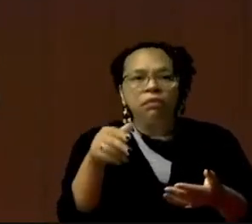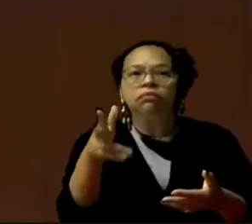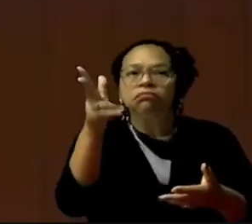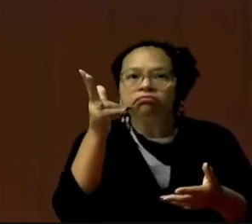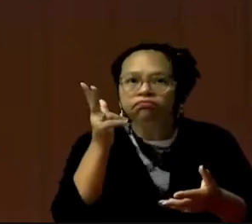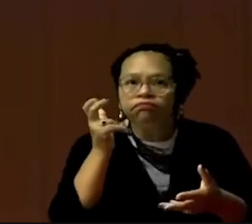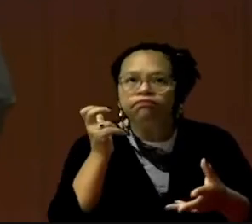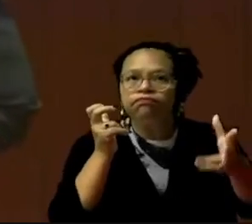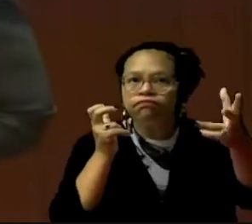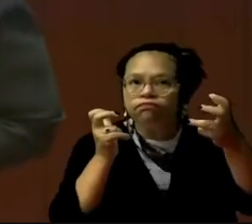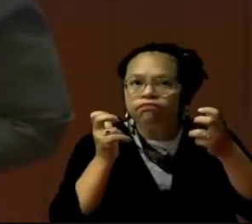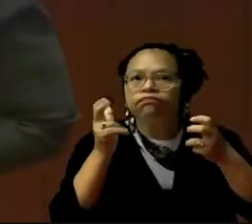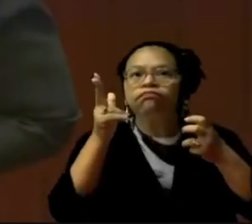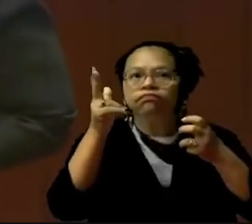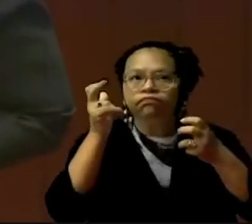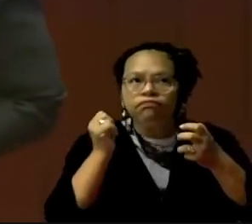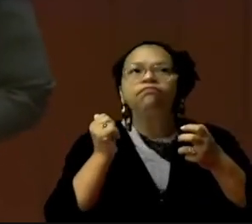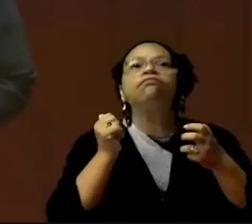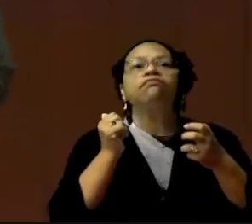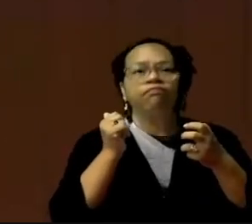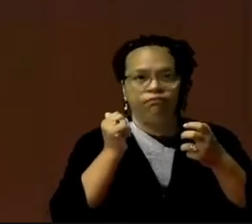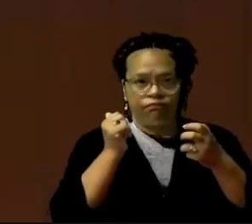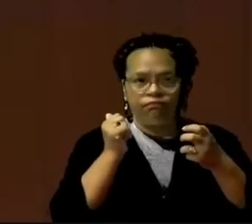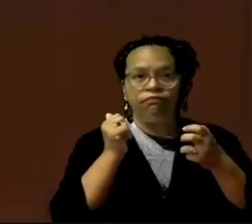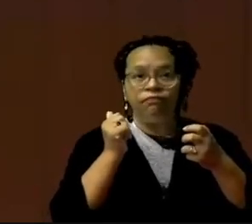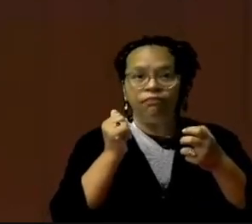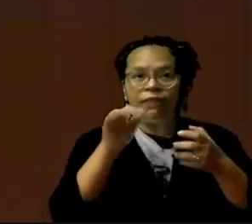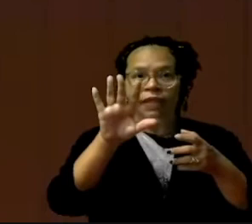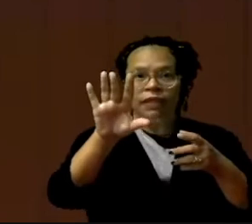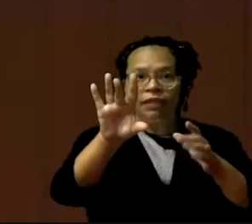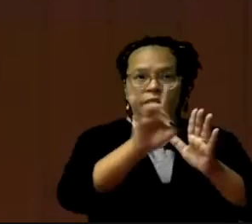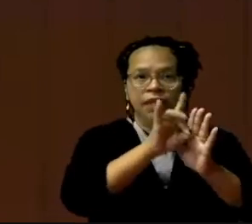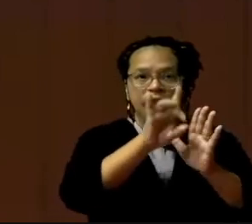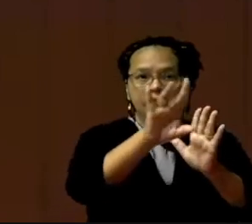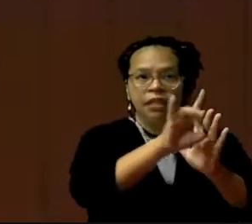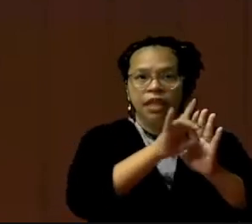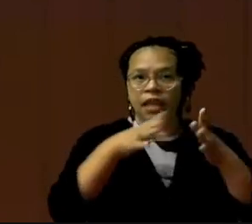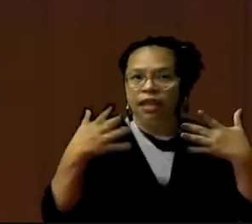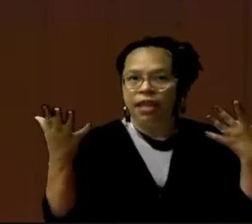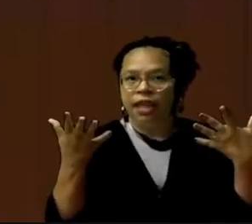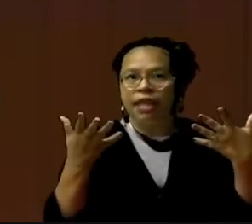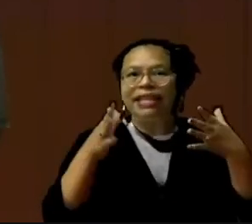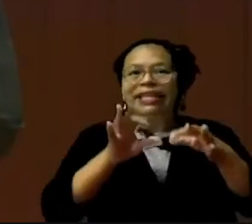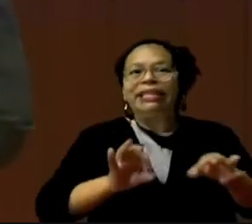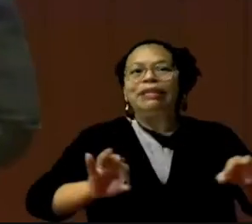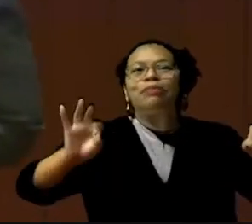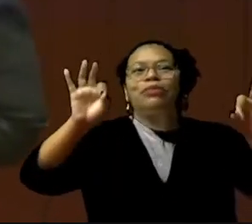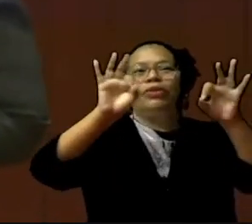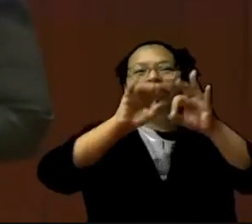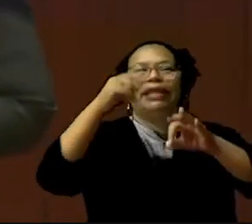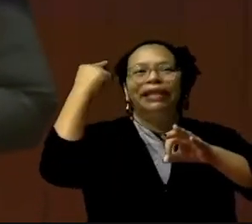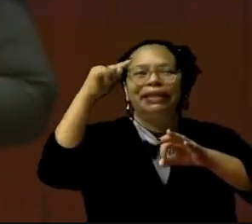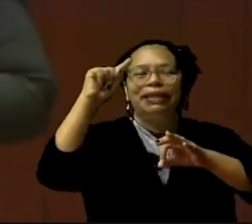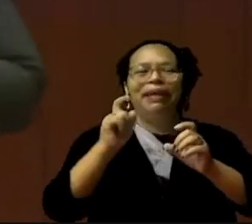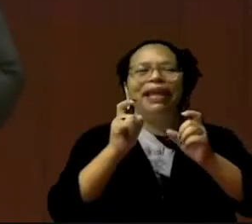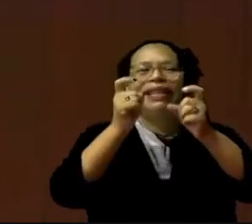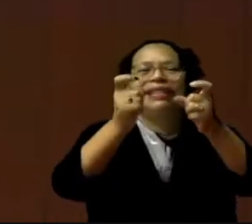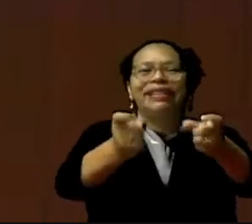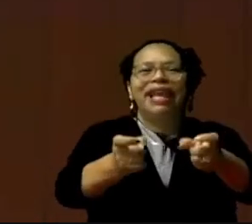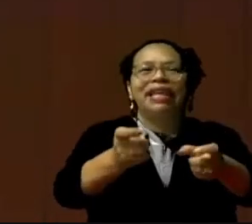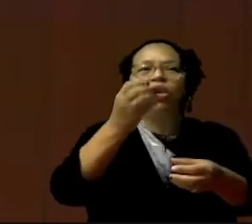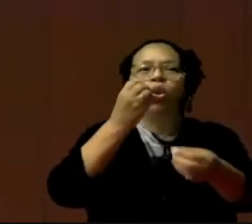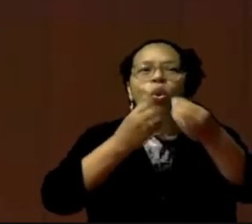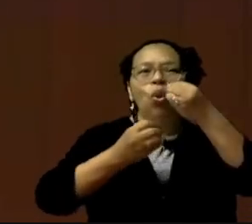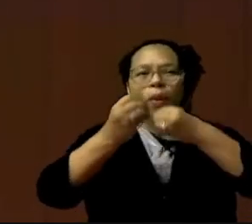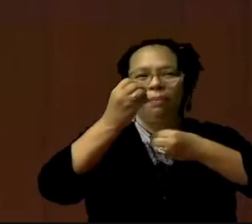visualmente y para la salud del niño y lo que se le pudiera dar. Este proyecto no